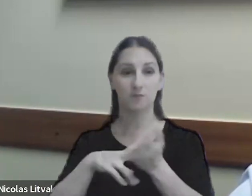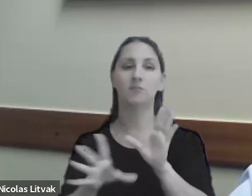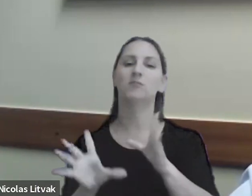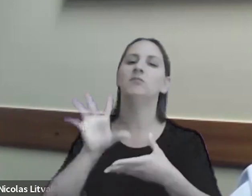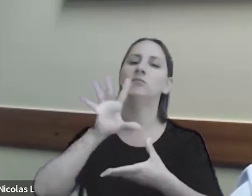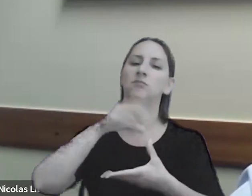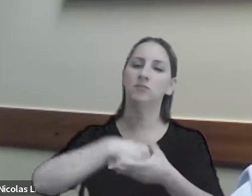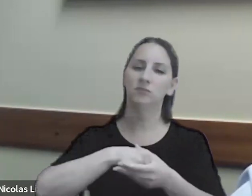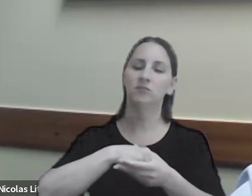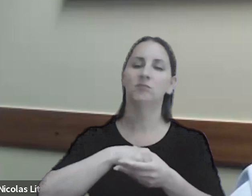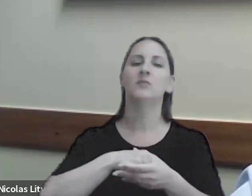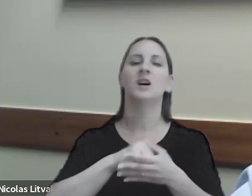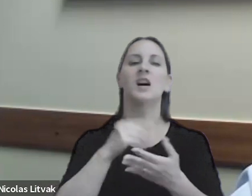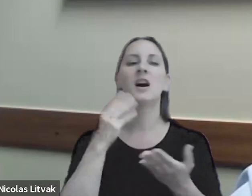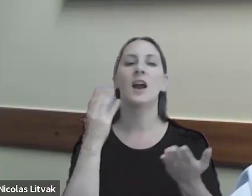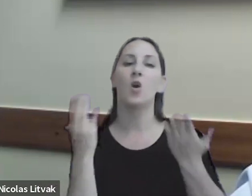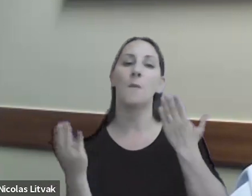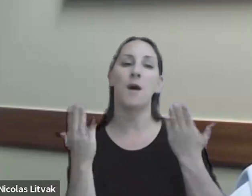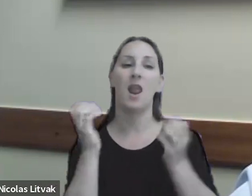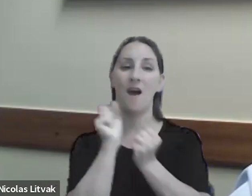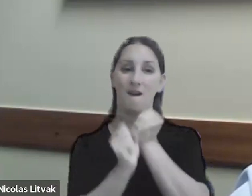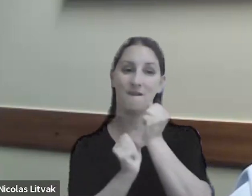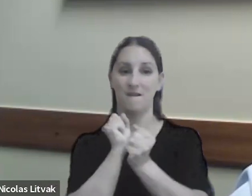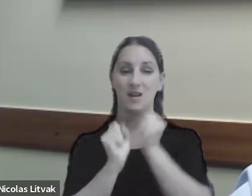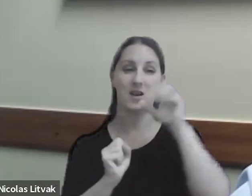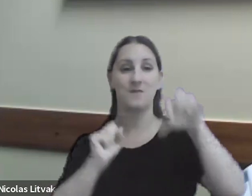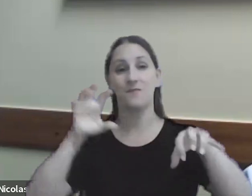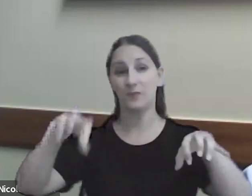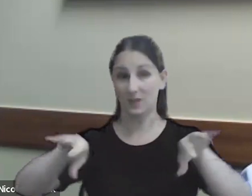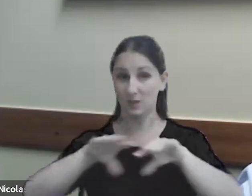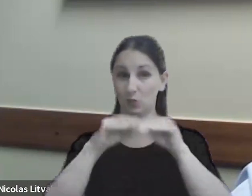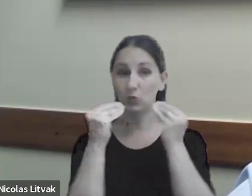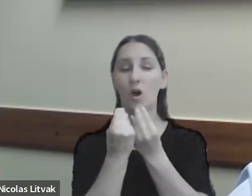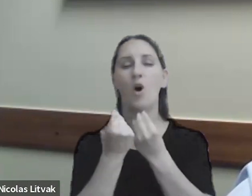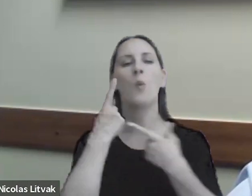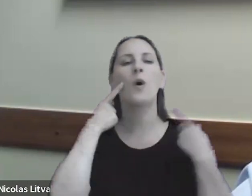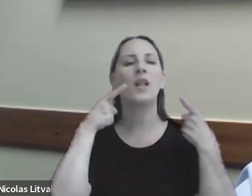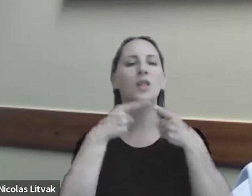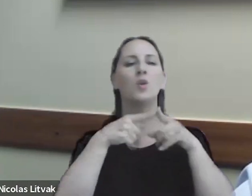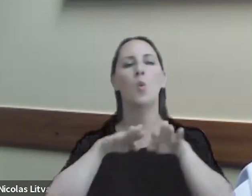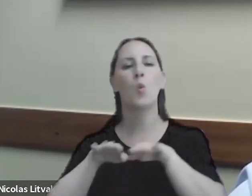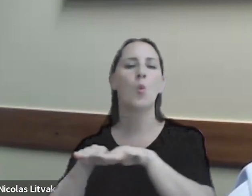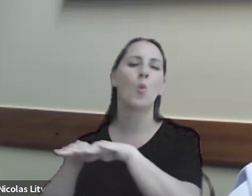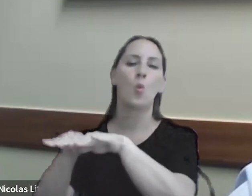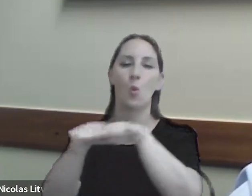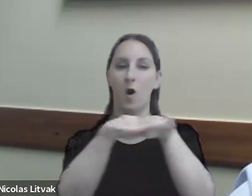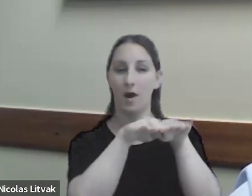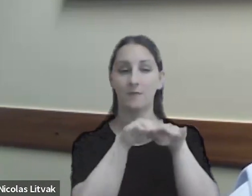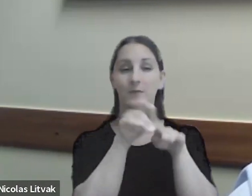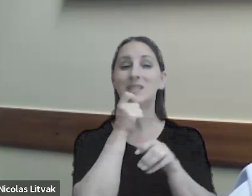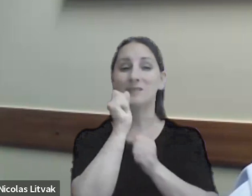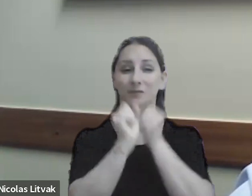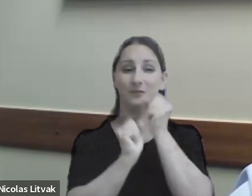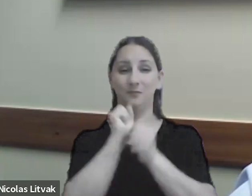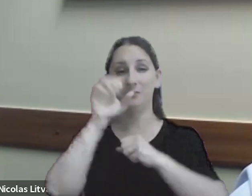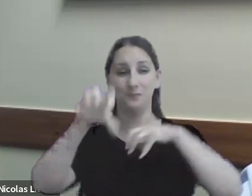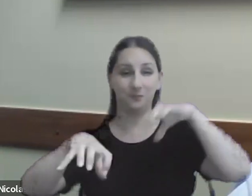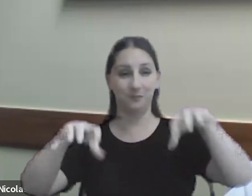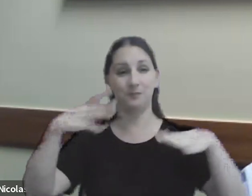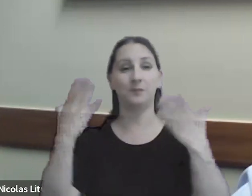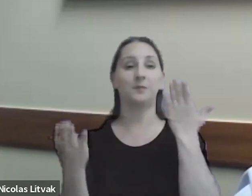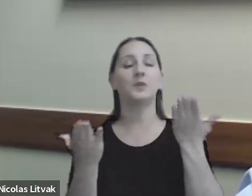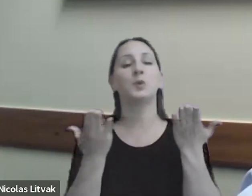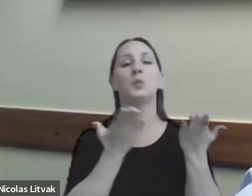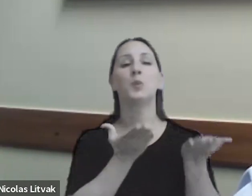estados resultados de las empresas comparables entonces a los fines de hacerlo homogéneo si las empresas comparables tienen beneficios